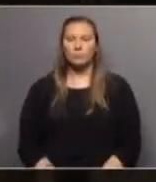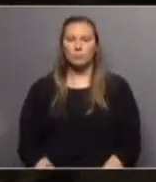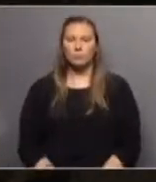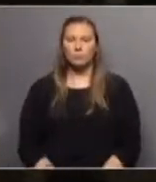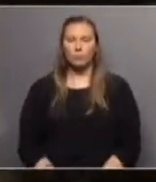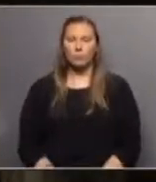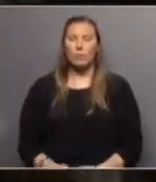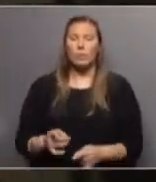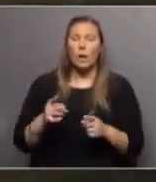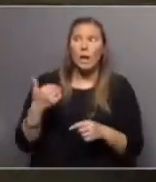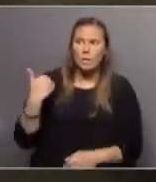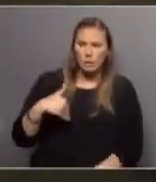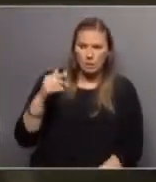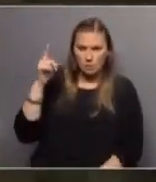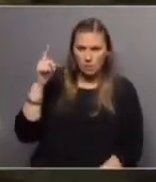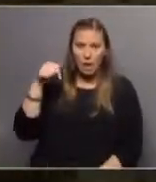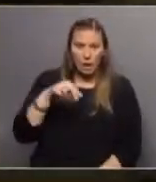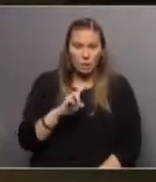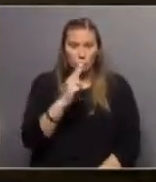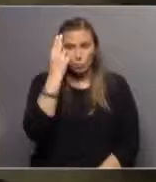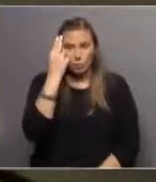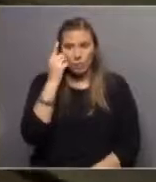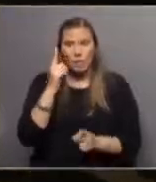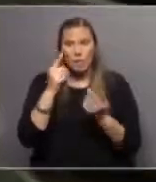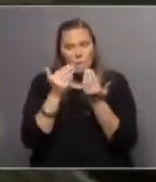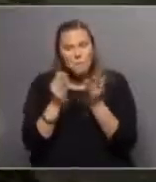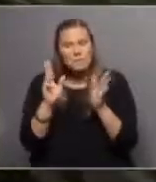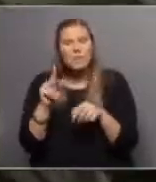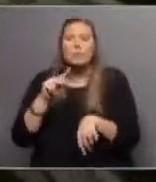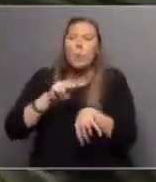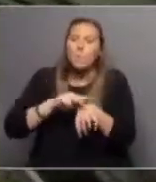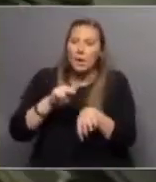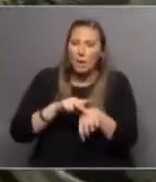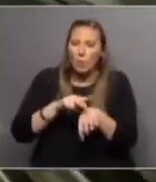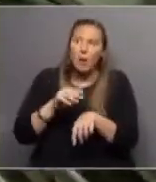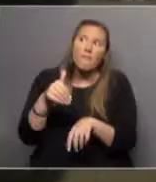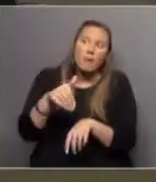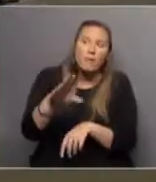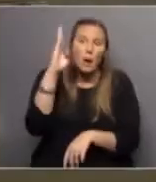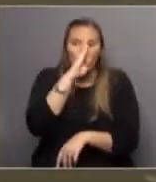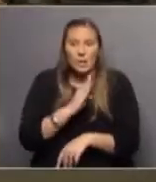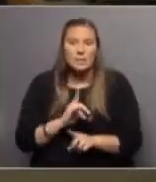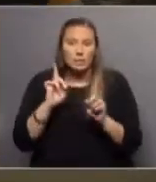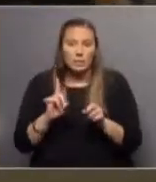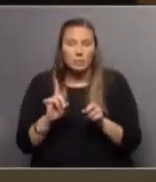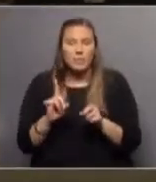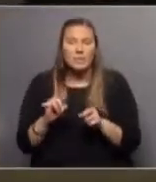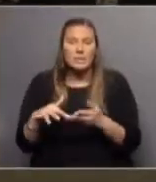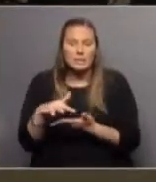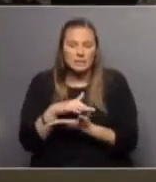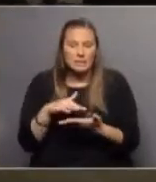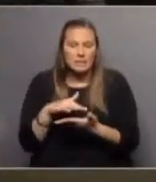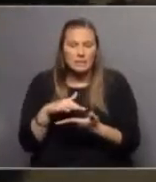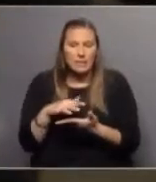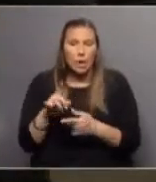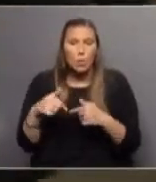Tenemos presencia en Argentina, acá en Uruguay, estamos abriendo Paraguay, próximamente Brasil también. El efecto que tenemos realmente